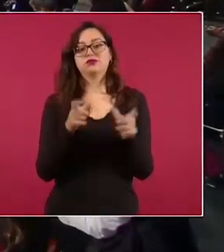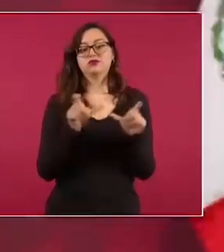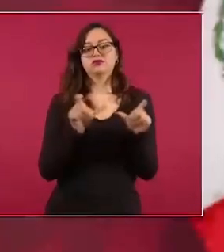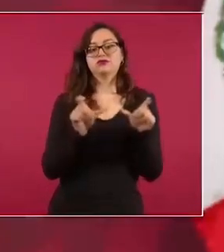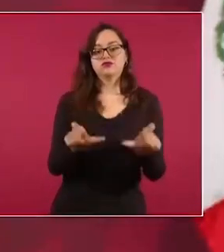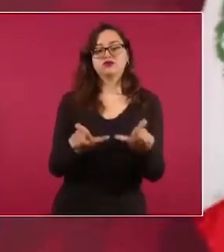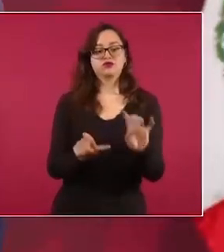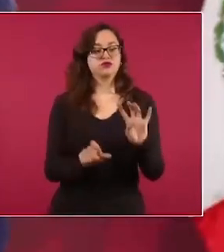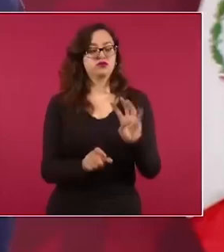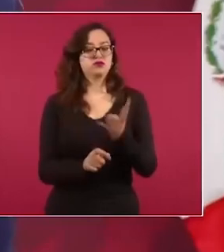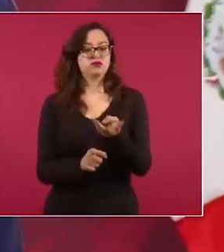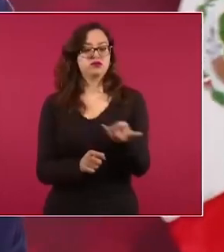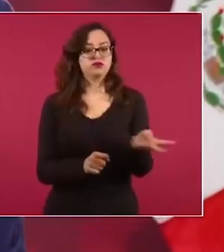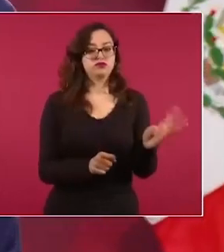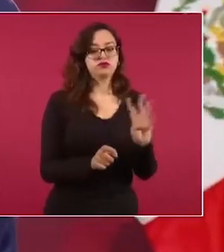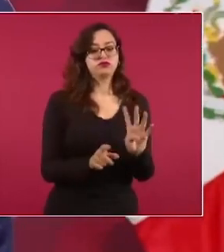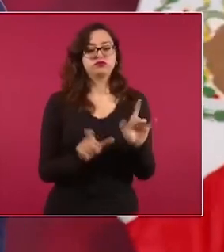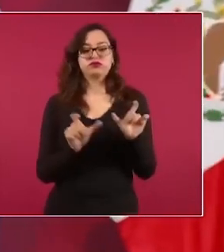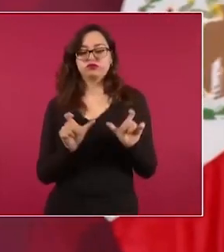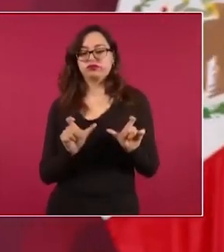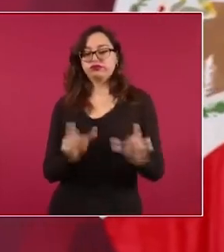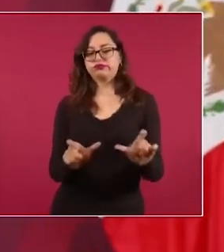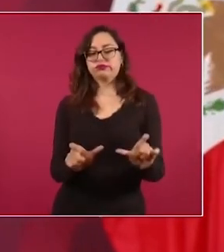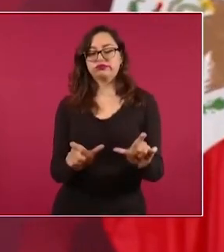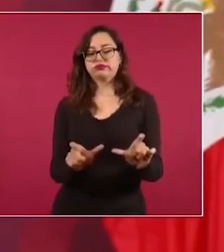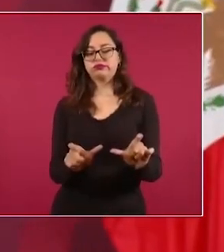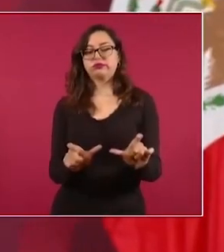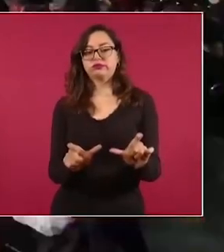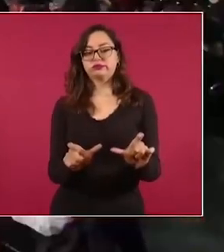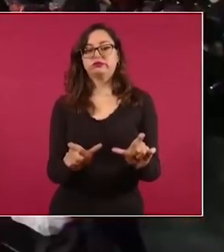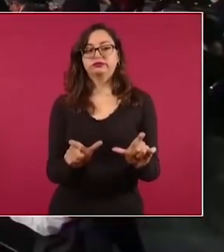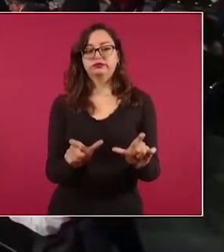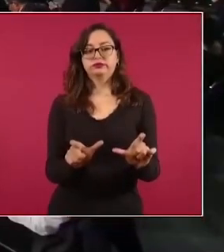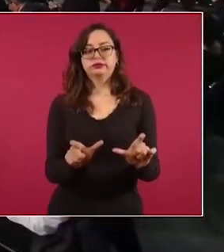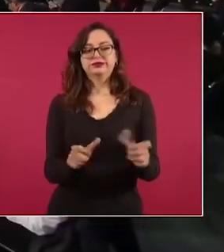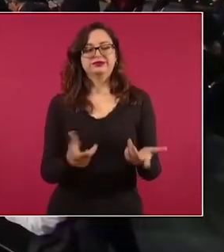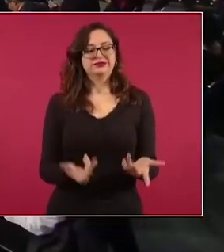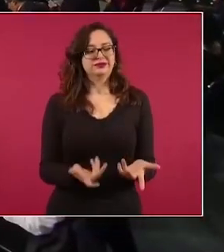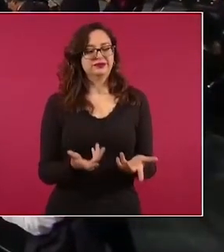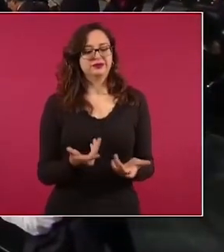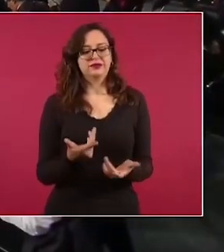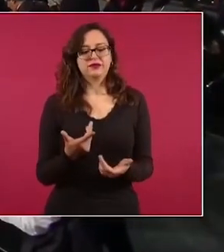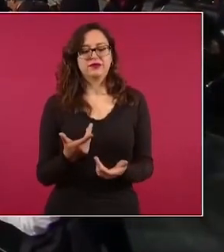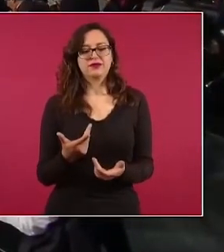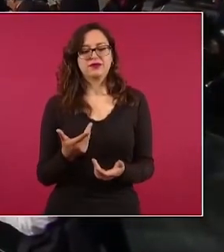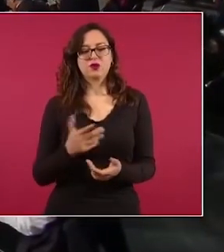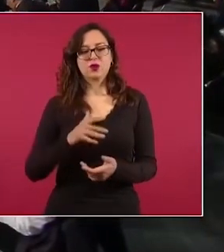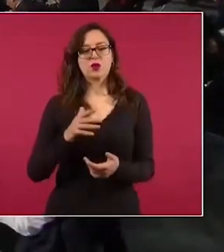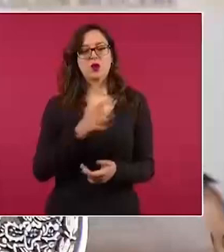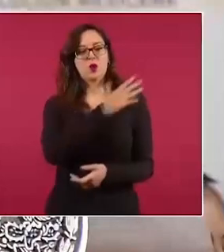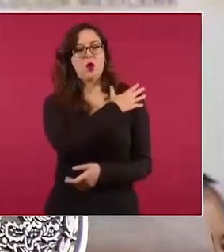escoltas, que no me gusta eso de guardaespaldas.